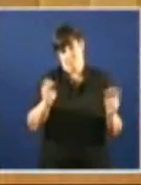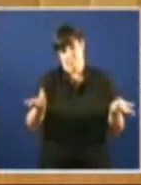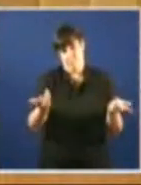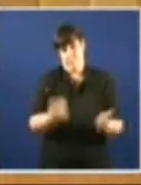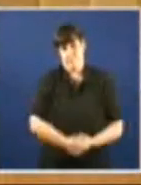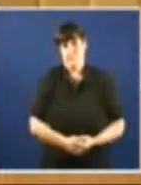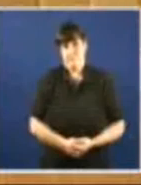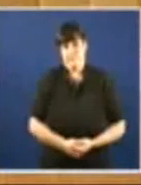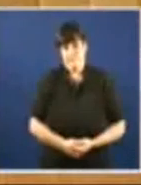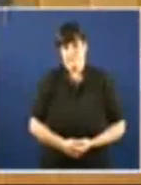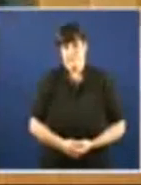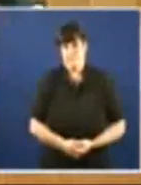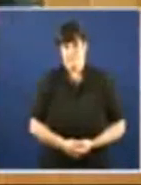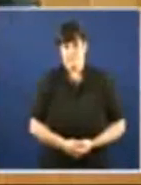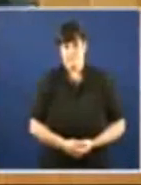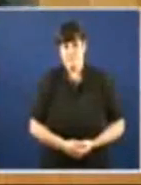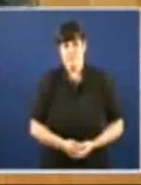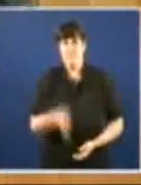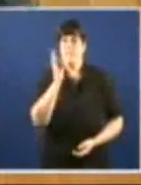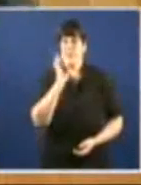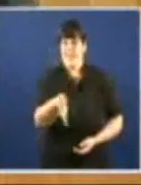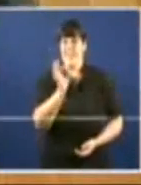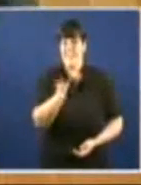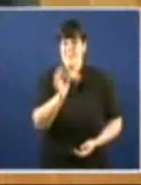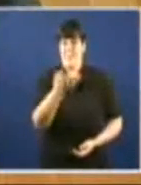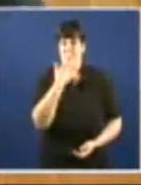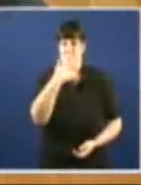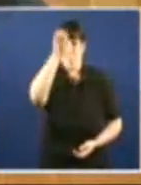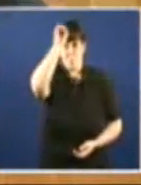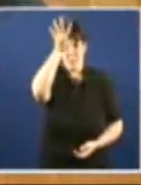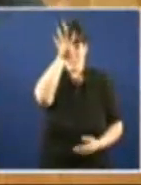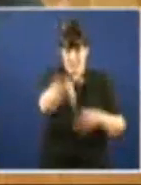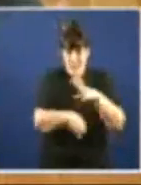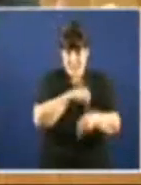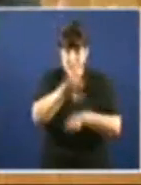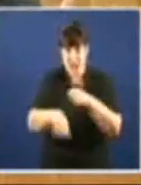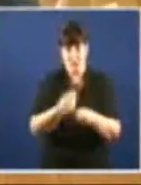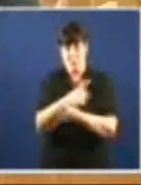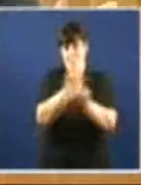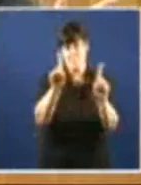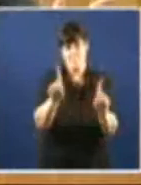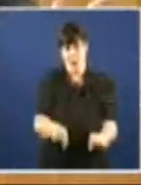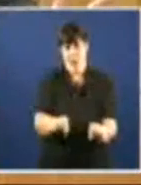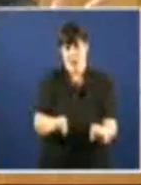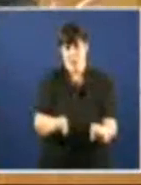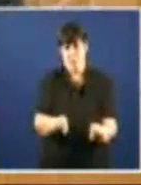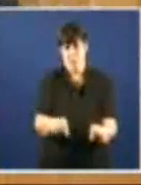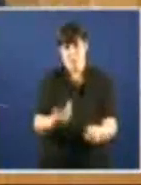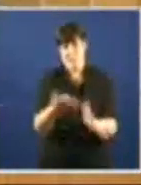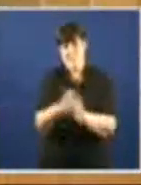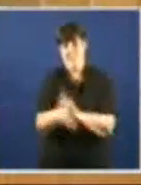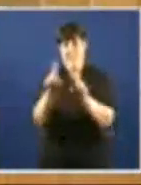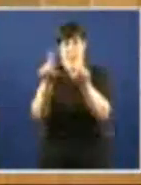Iso si A extracción con cianuro É a alternativa máis barata É máis rentable para as empresas